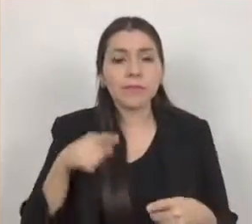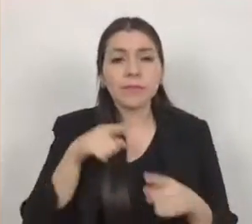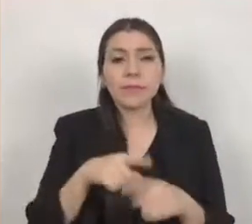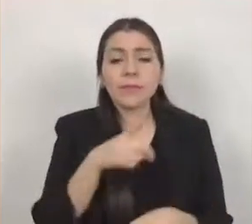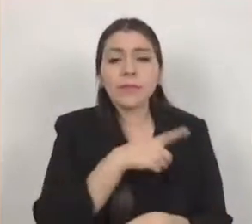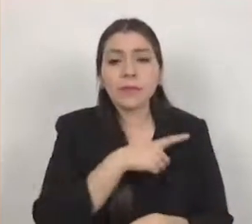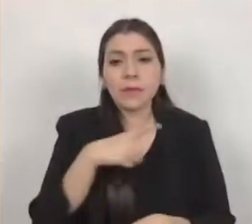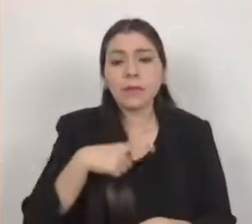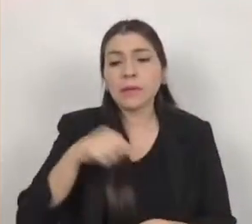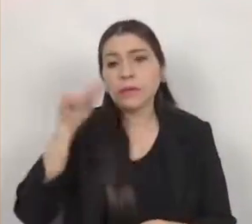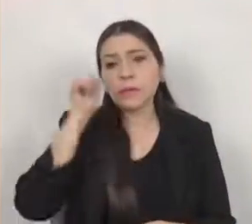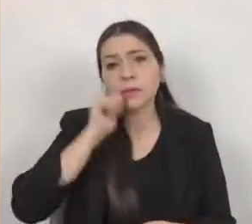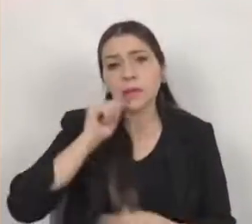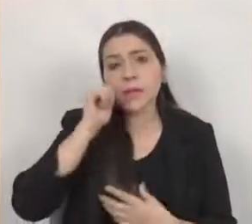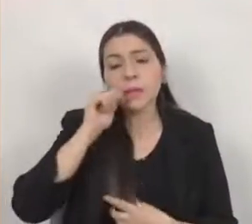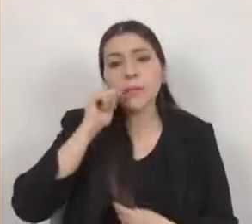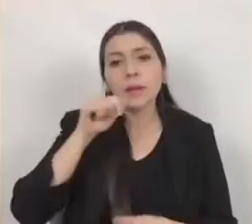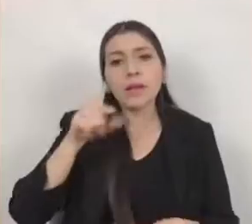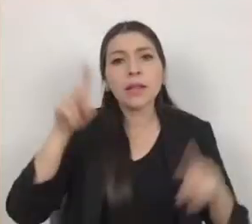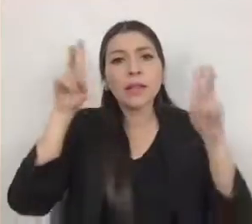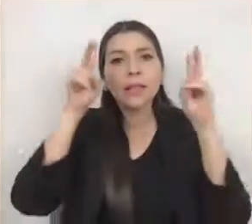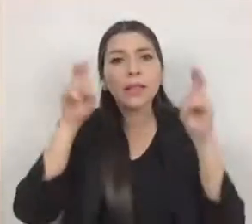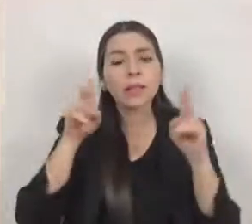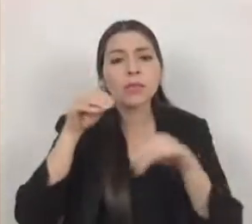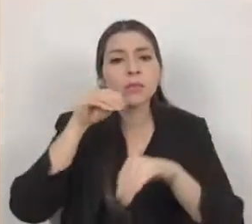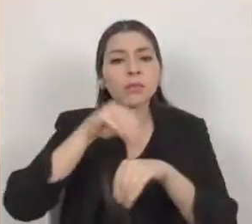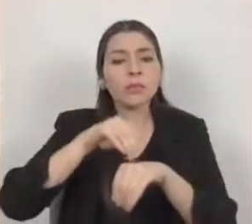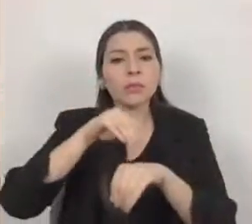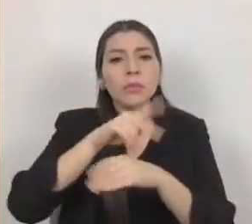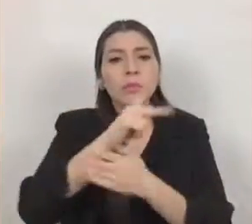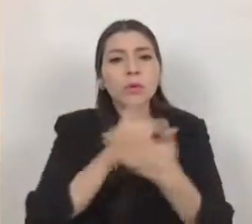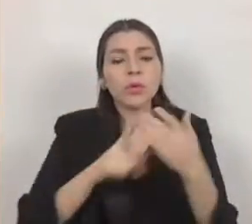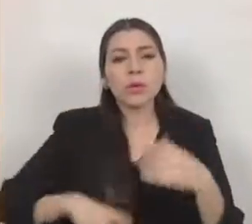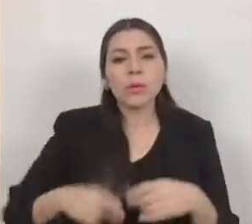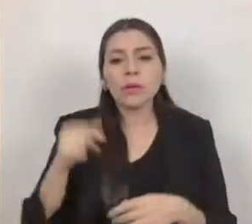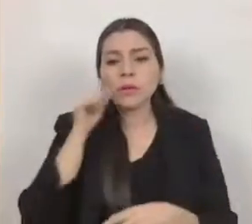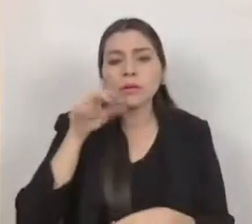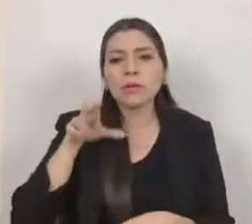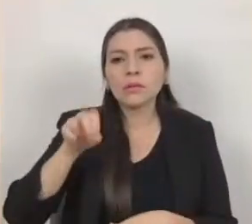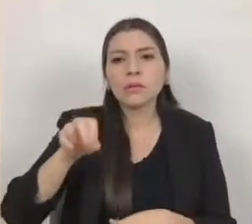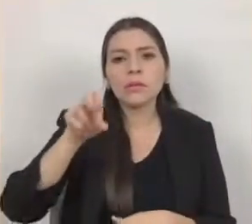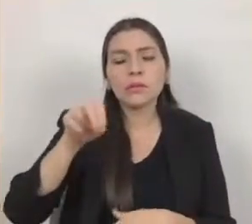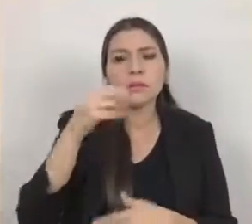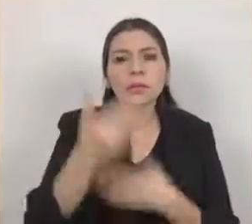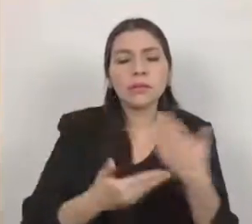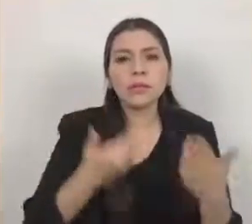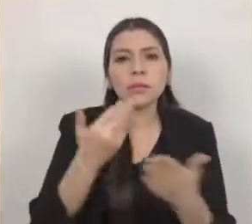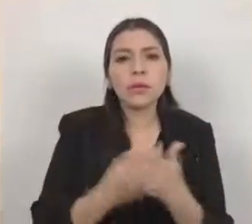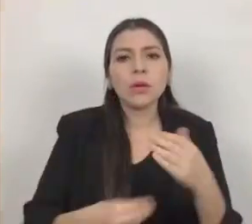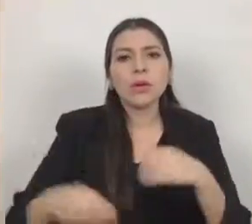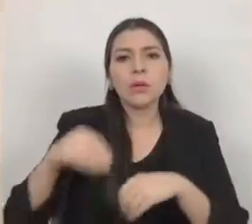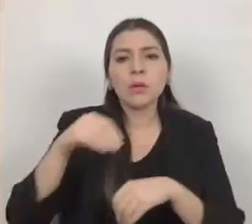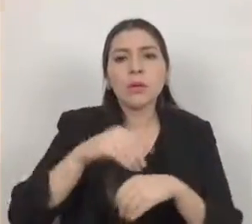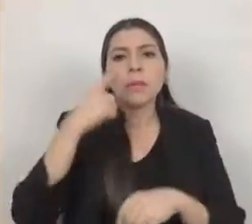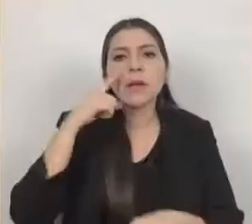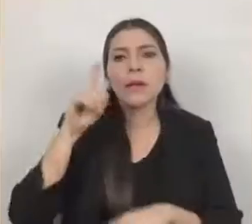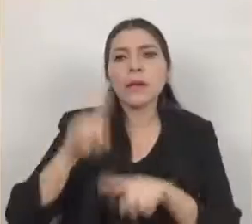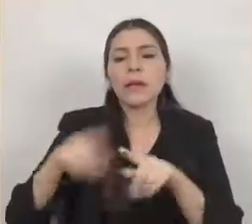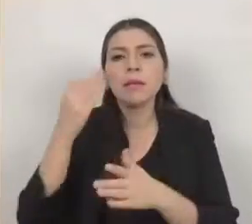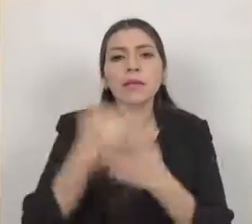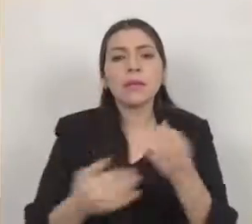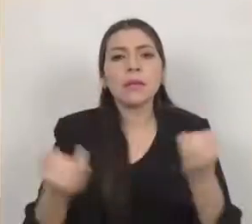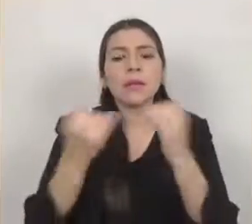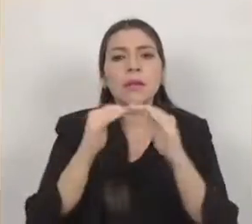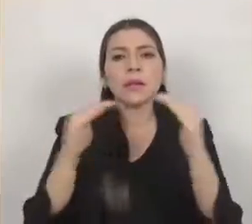de políticas públicas eliminar totalmente las desigualdades para los ciudadanos por ello